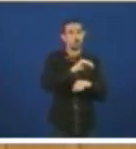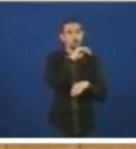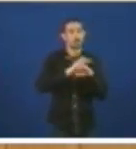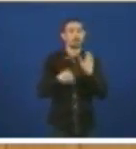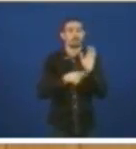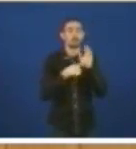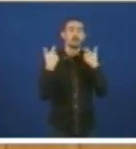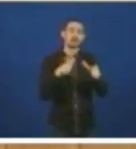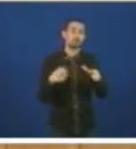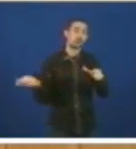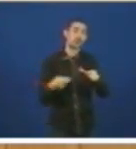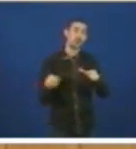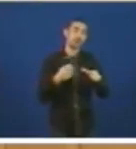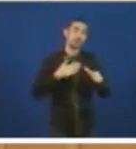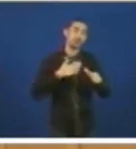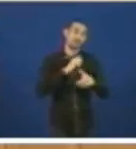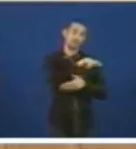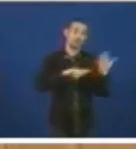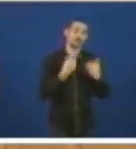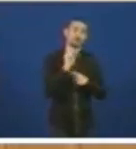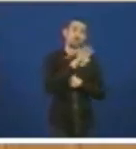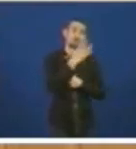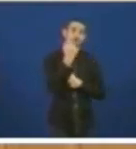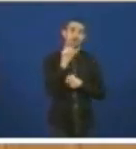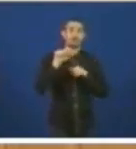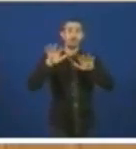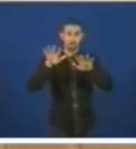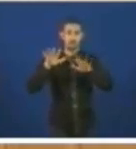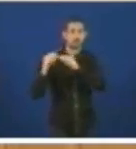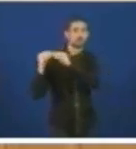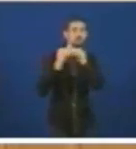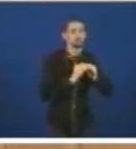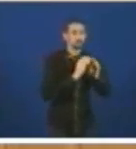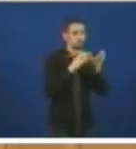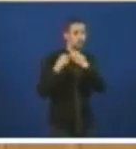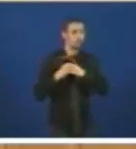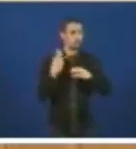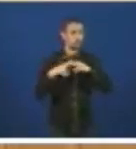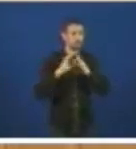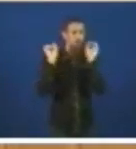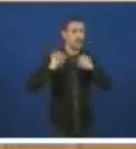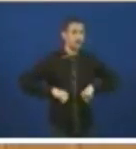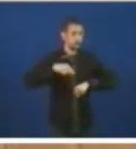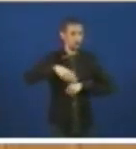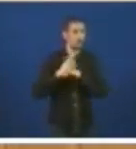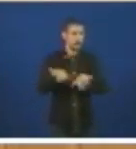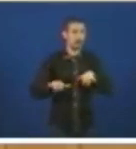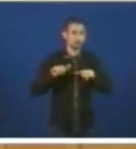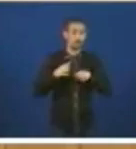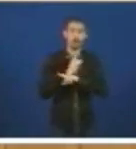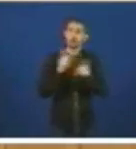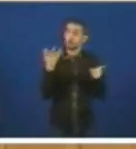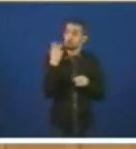naval de Galiza a lei 4 de 2010 aprobada tamén por unanimidade neste Parlamento. Tampouco reconhecemos pasados e mes amplamente